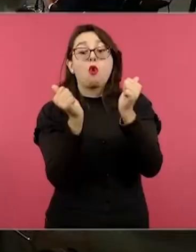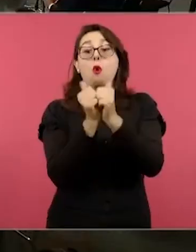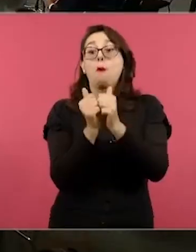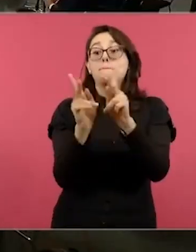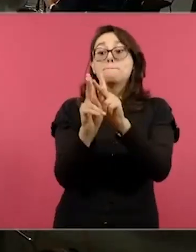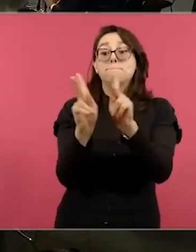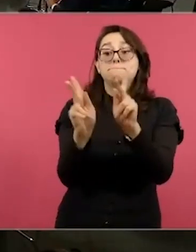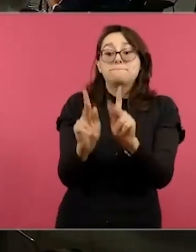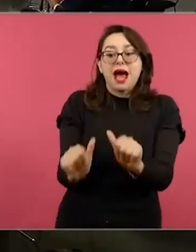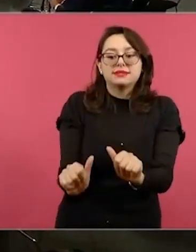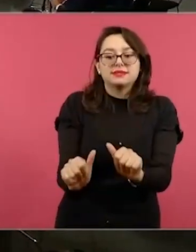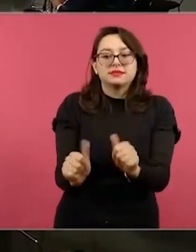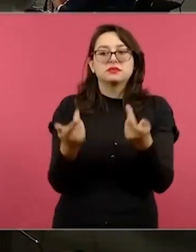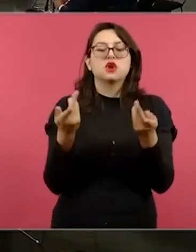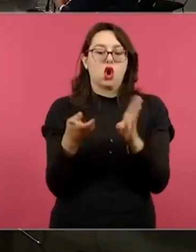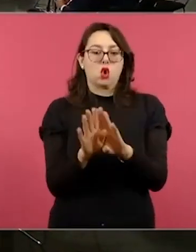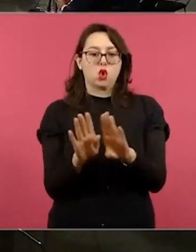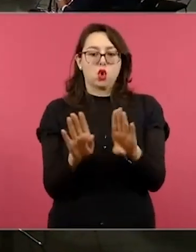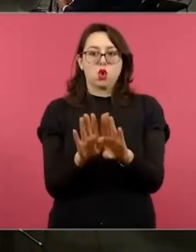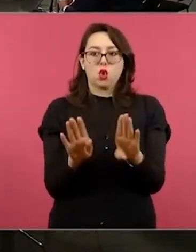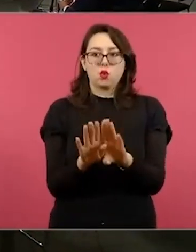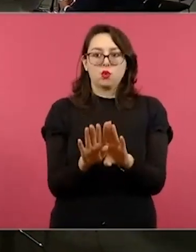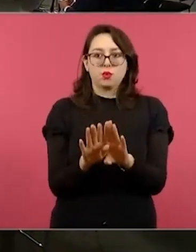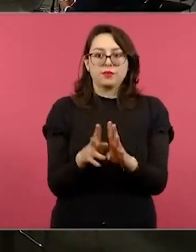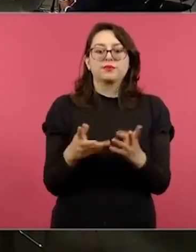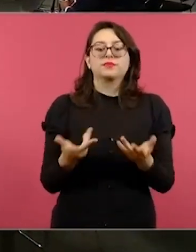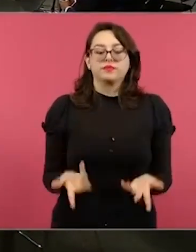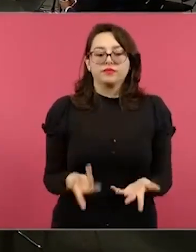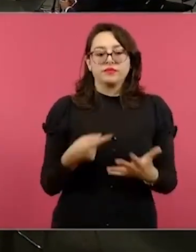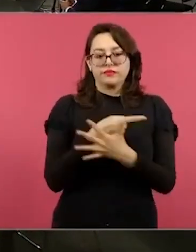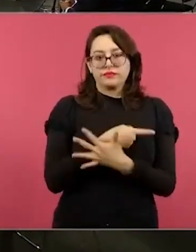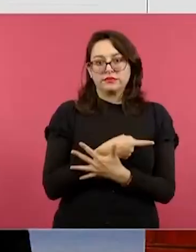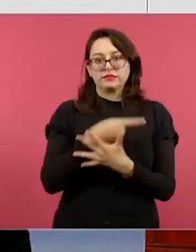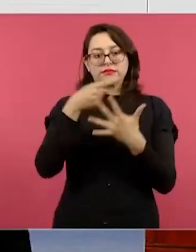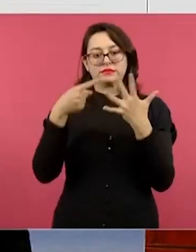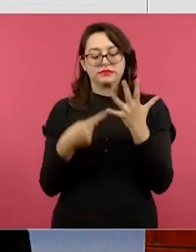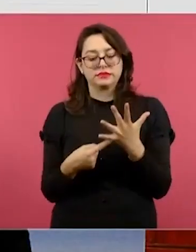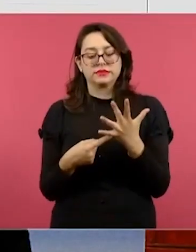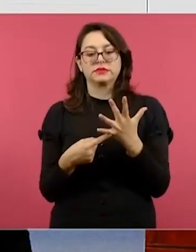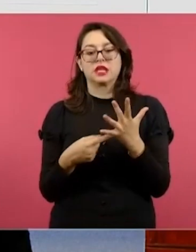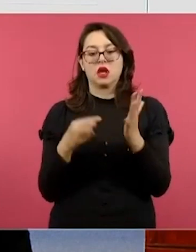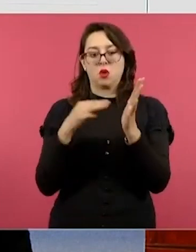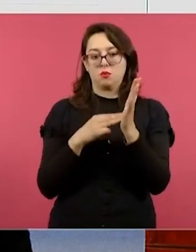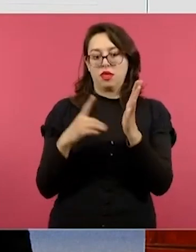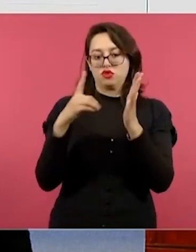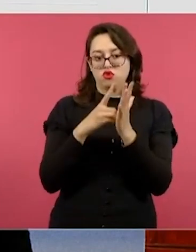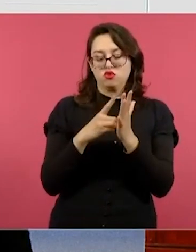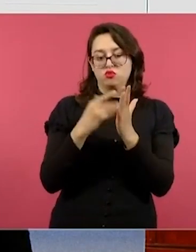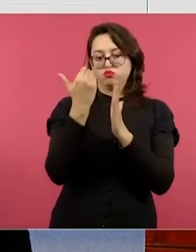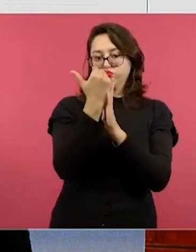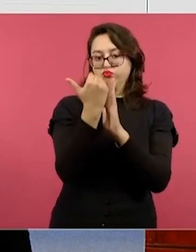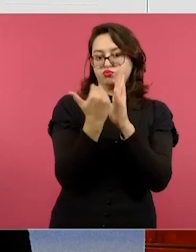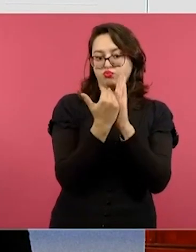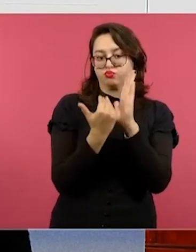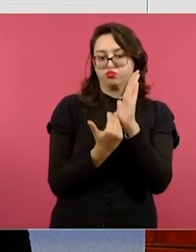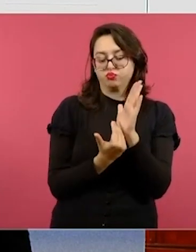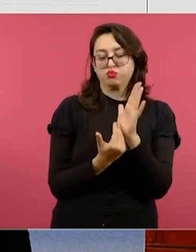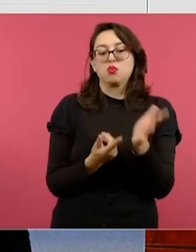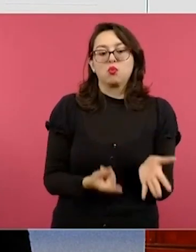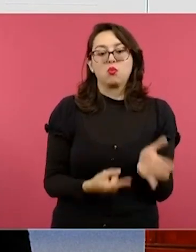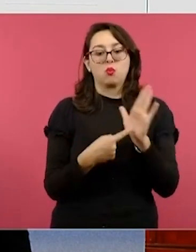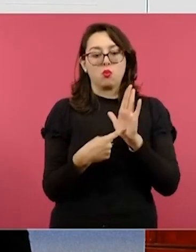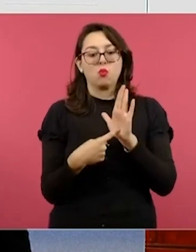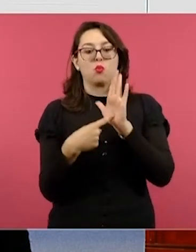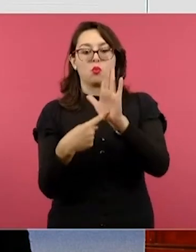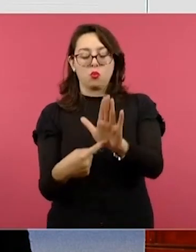Bien, entonces, trabajo la metodología aprendizaje servicio en sus cinco fases y como pueden ver, bueno, solamente ilustro la pequeña parte,